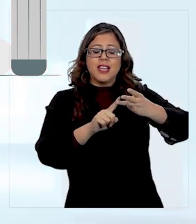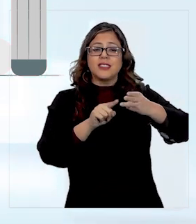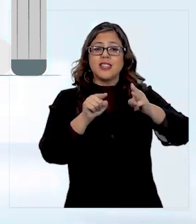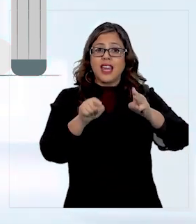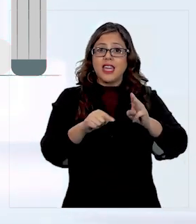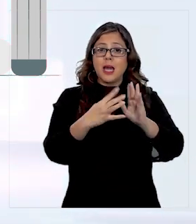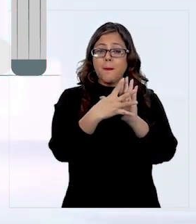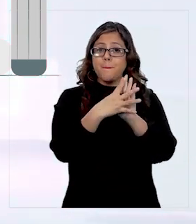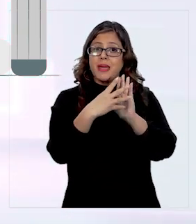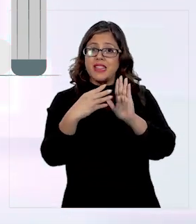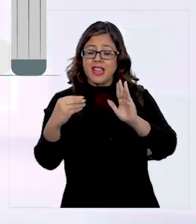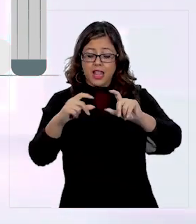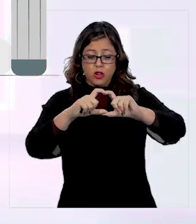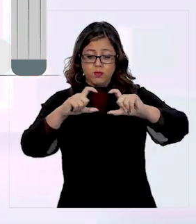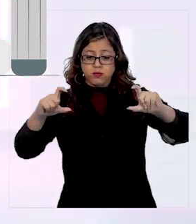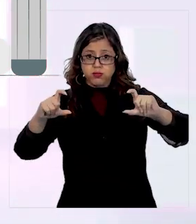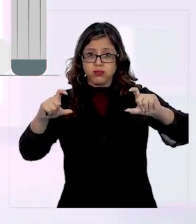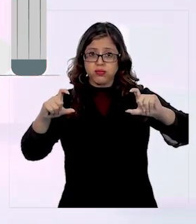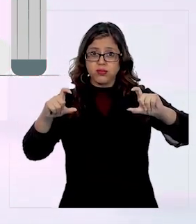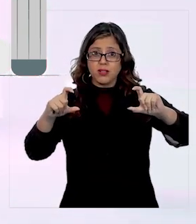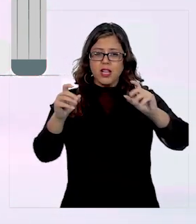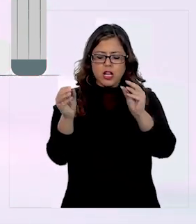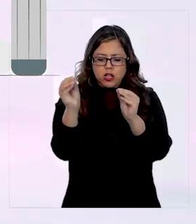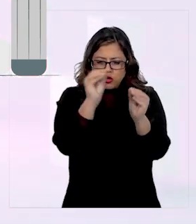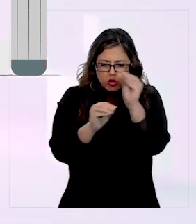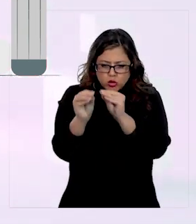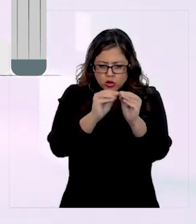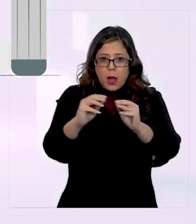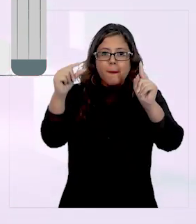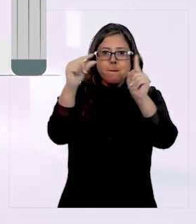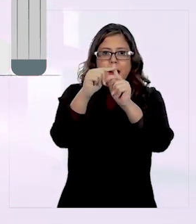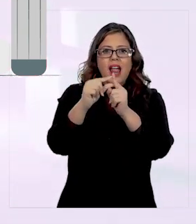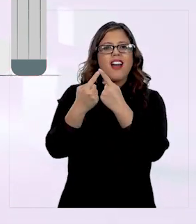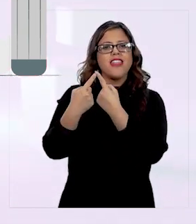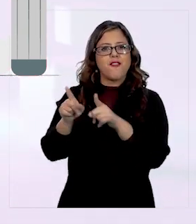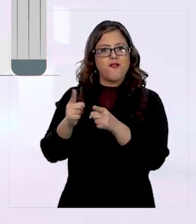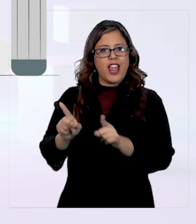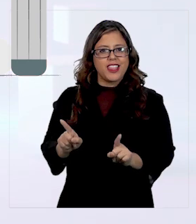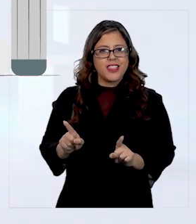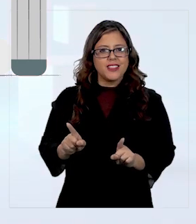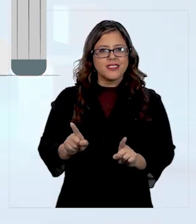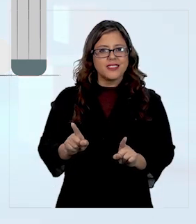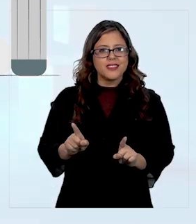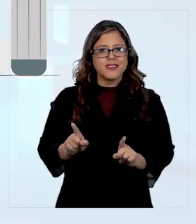imitando en su estructura otra conocida, se formula con palabras diferentes.